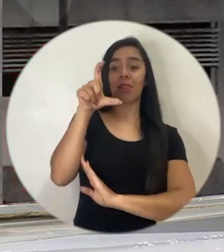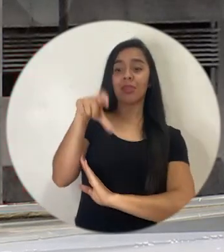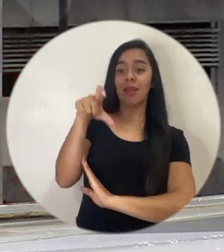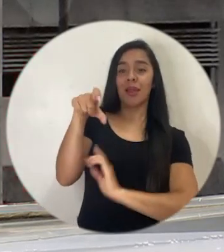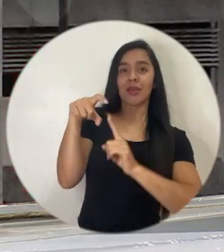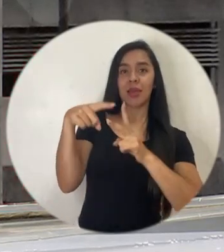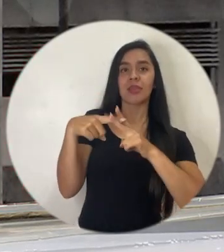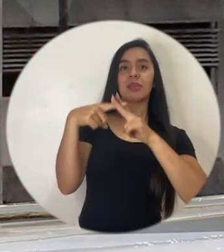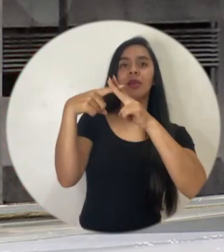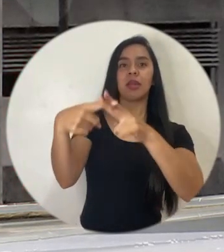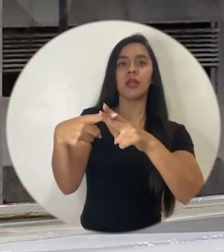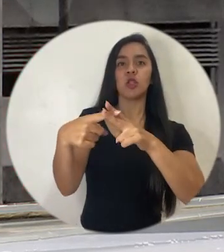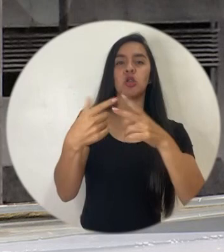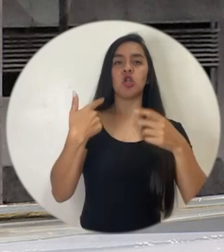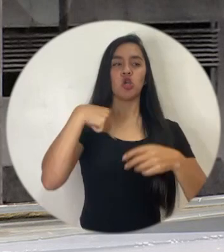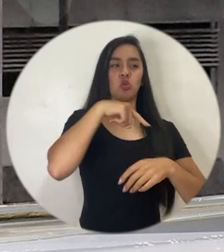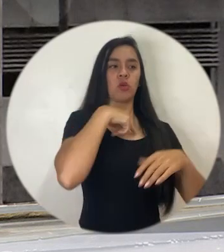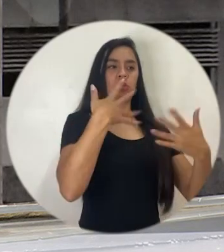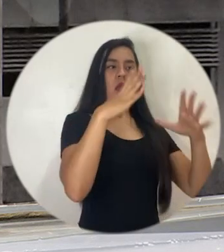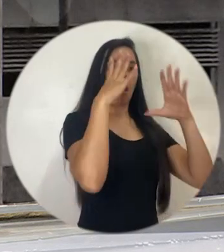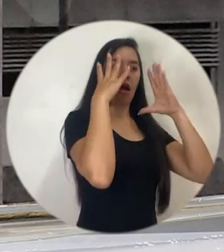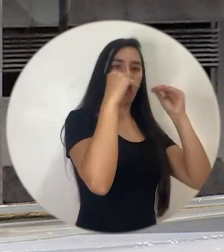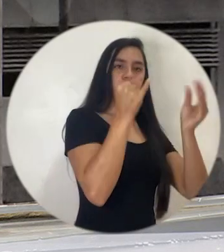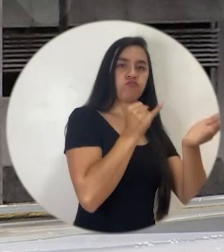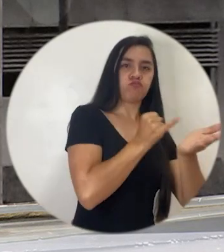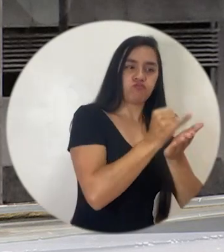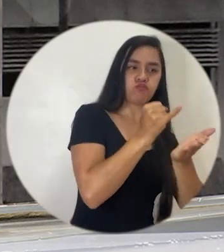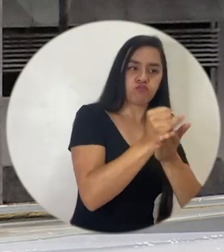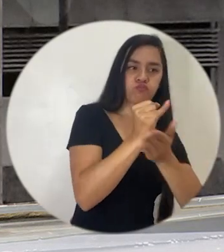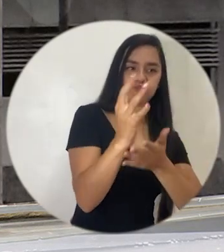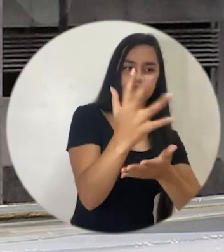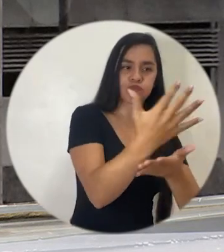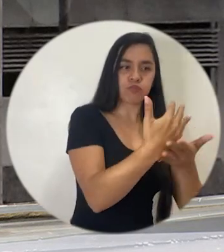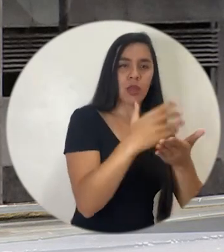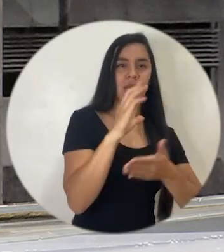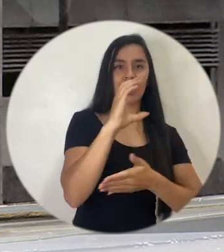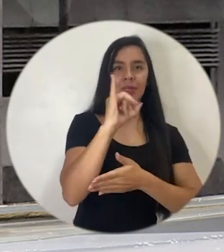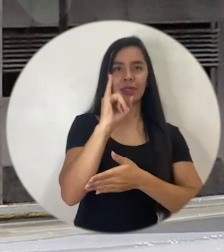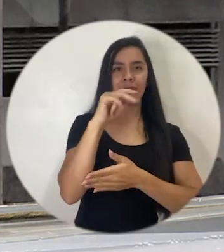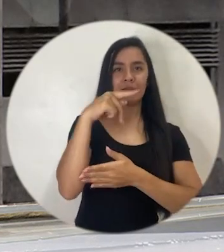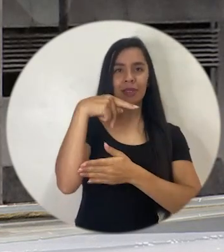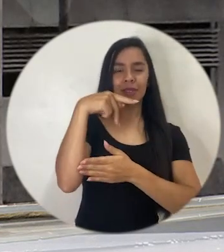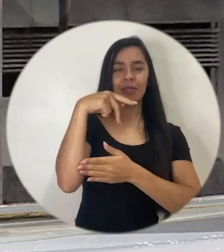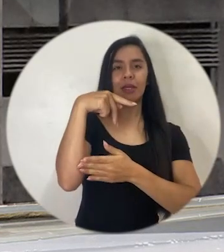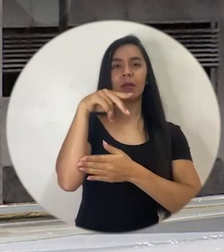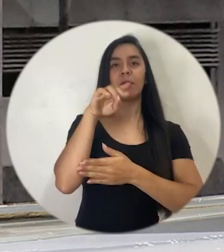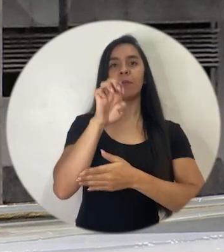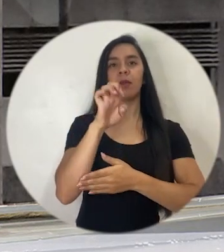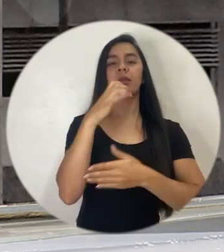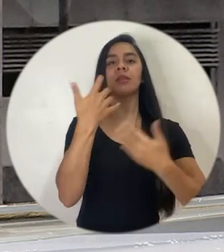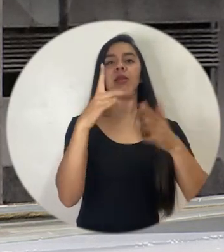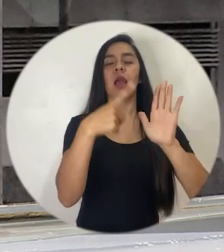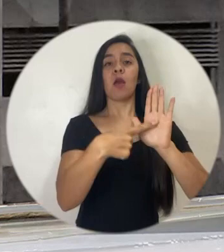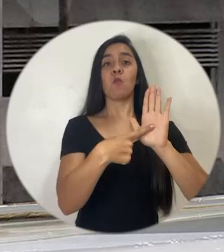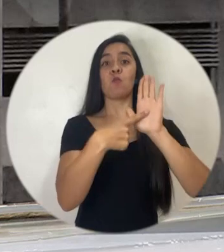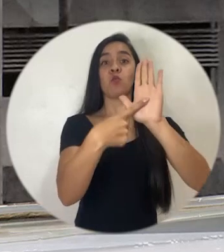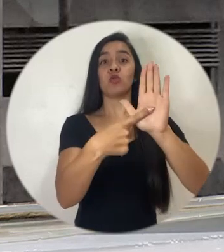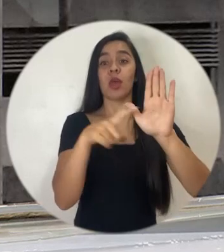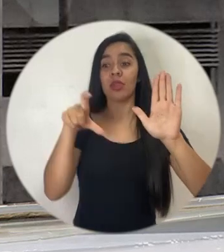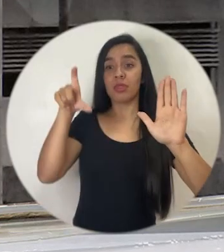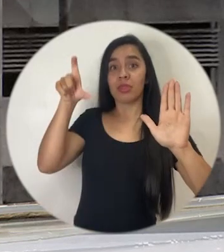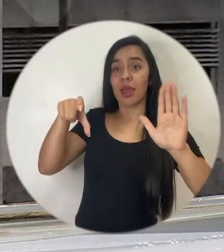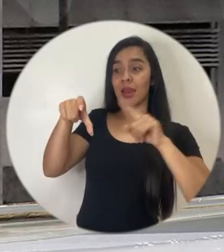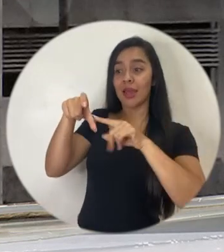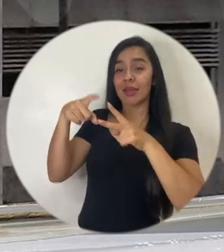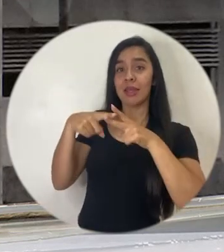de crédito donde tenemos información y la investigación que realizamos en el CINPE mostró